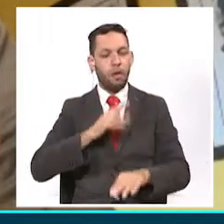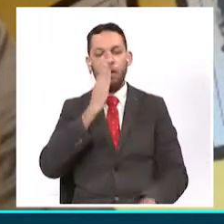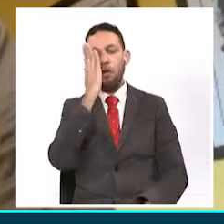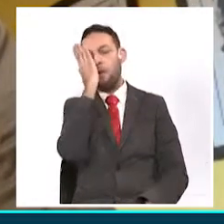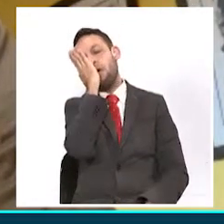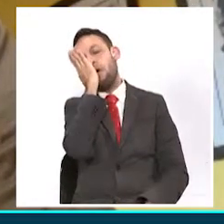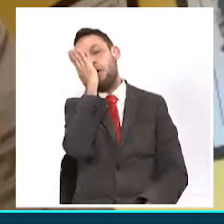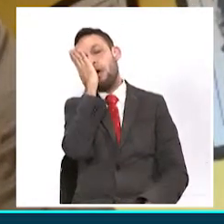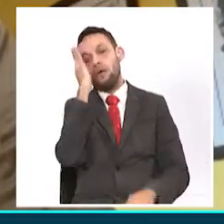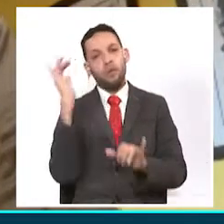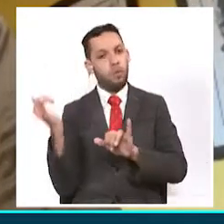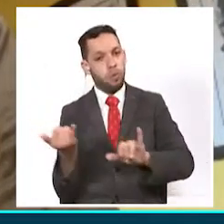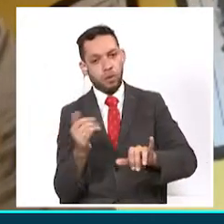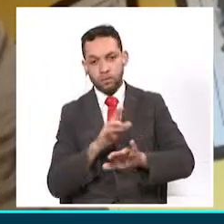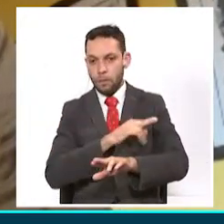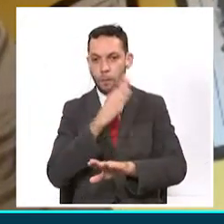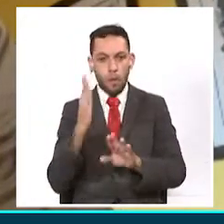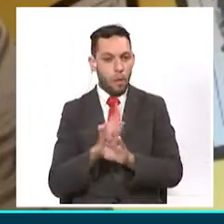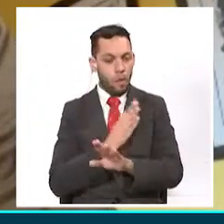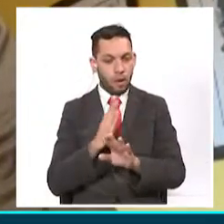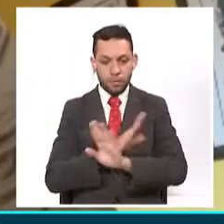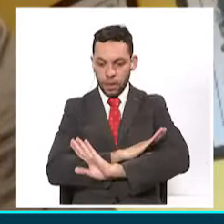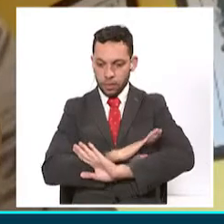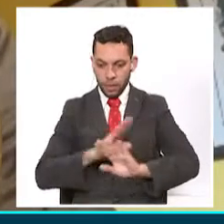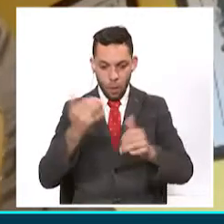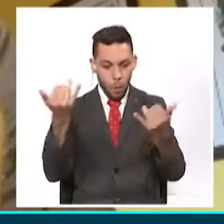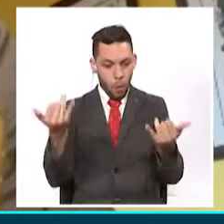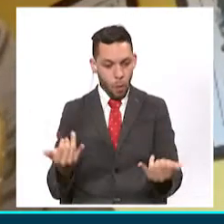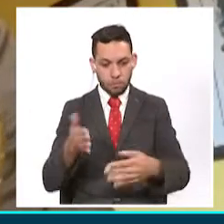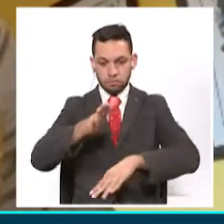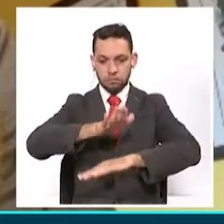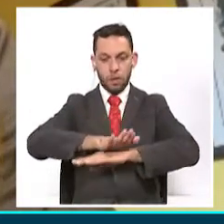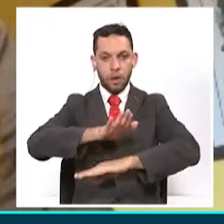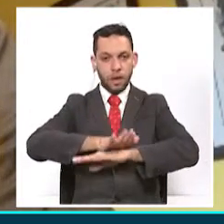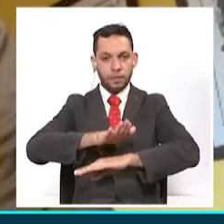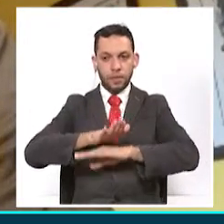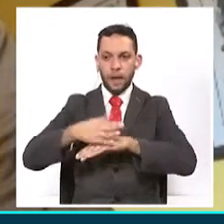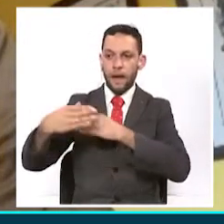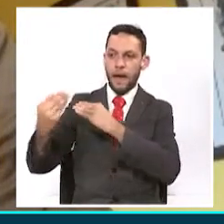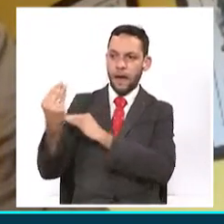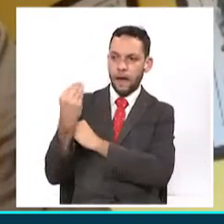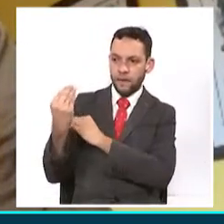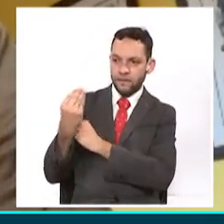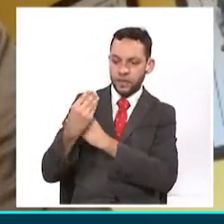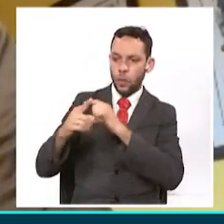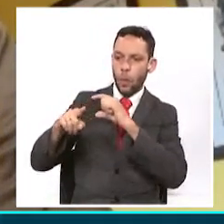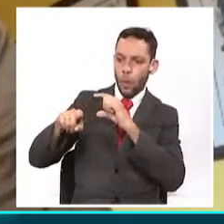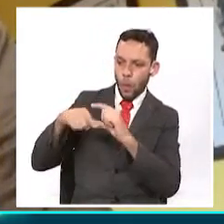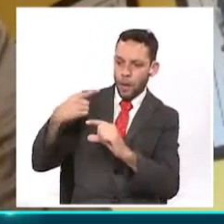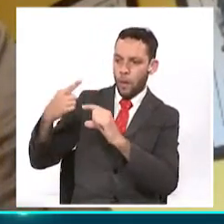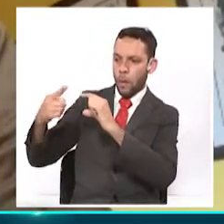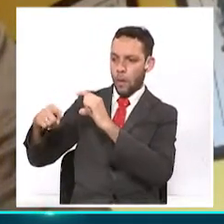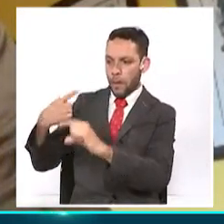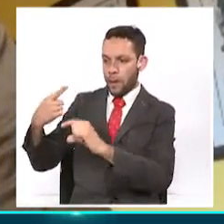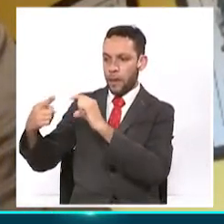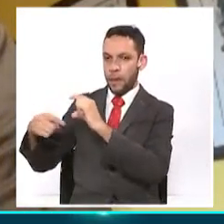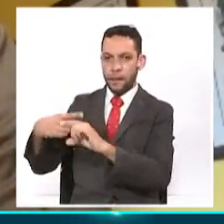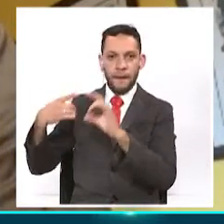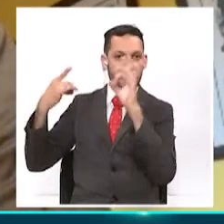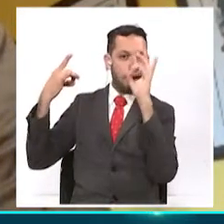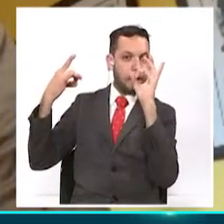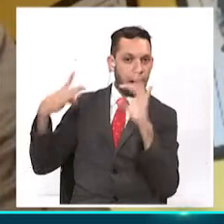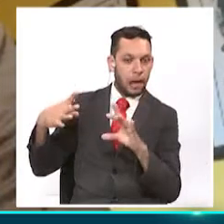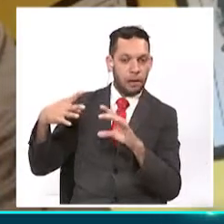tuve ningún problema. Y a esta hora, donde todos me decían y me mandaban correos especiales de que serían efectos